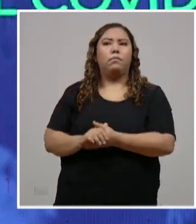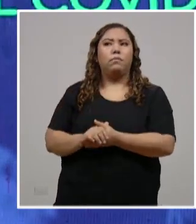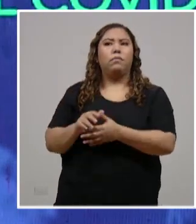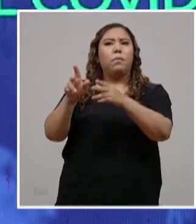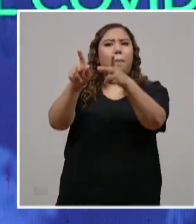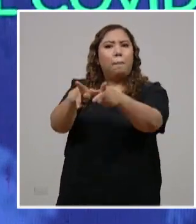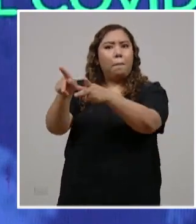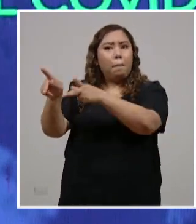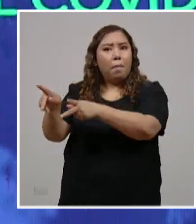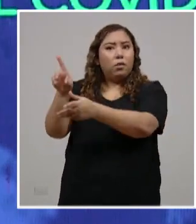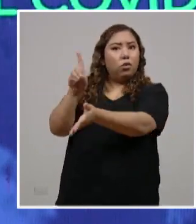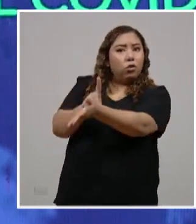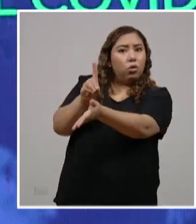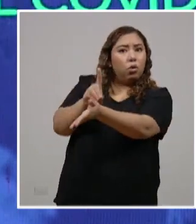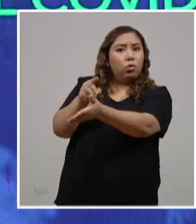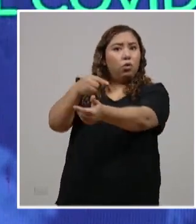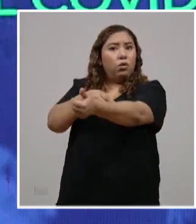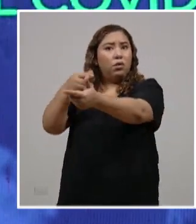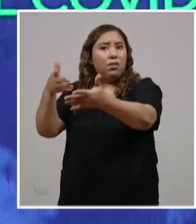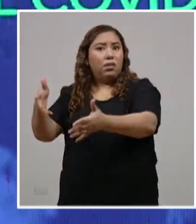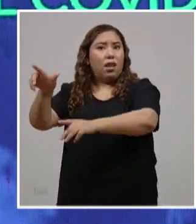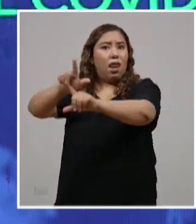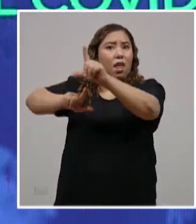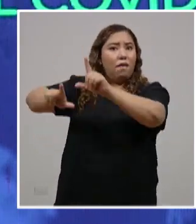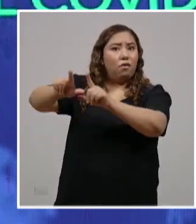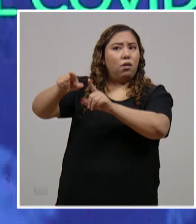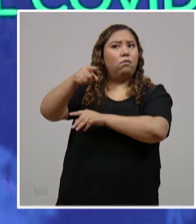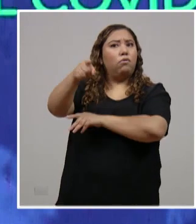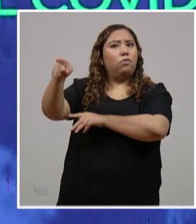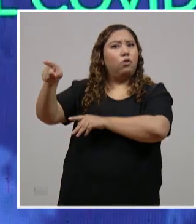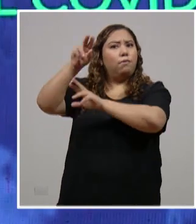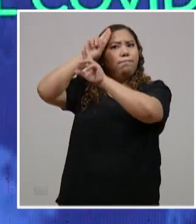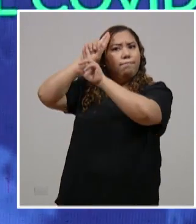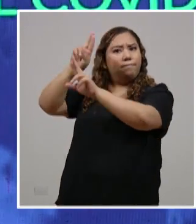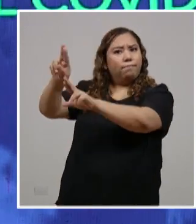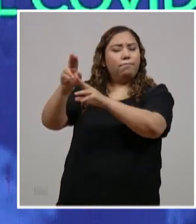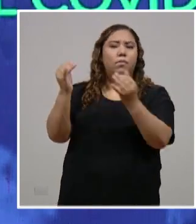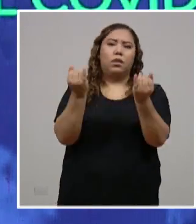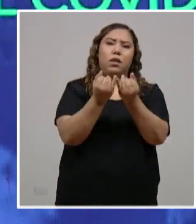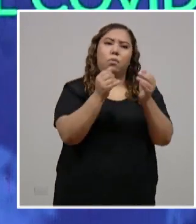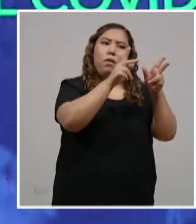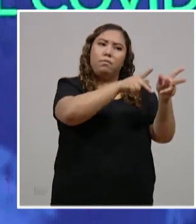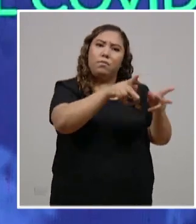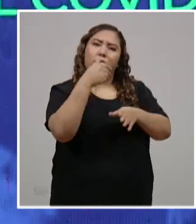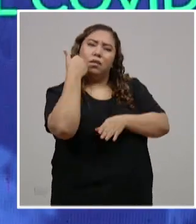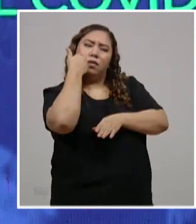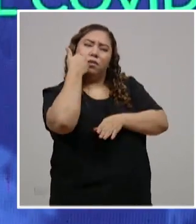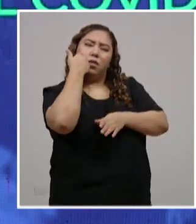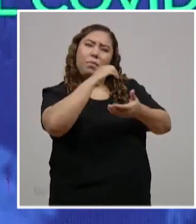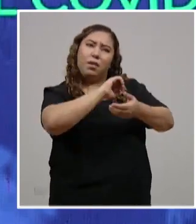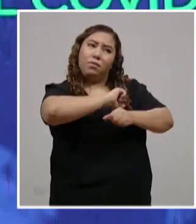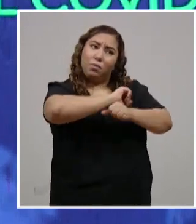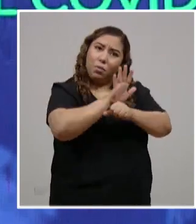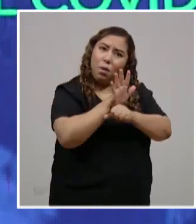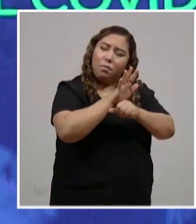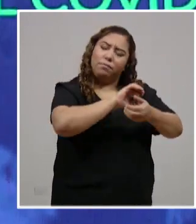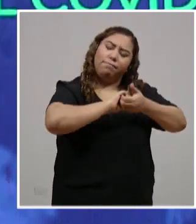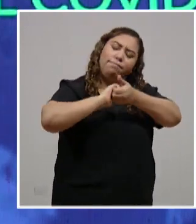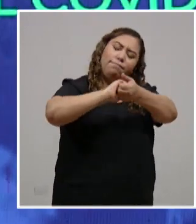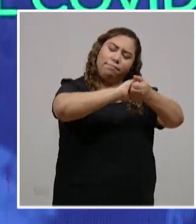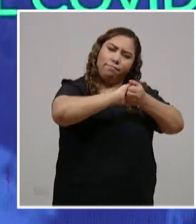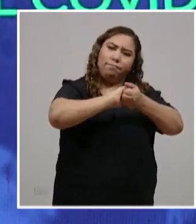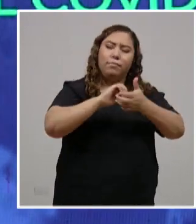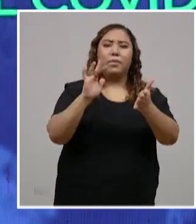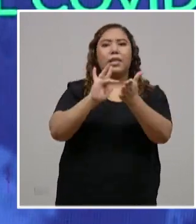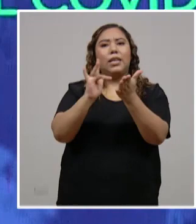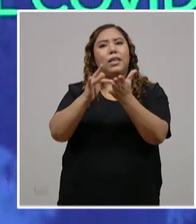están trabajando por nosotros en esta pandemia. Y seamos solidarios con cada uno de los pacientes que tiene COVID-19. Muchas